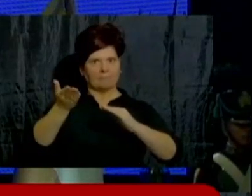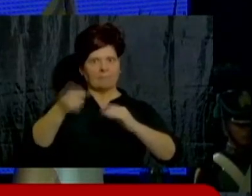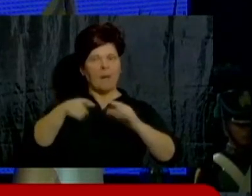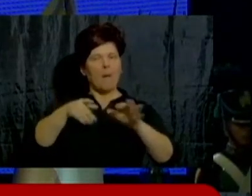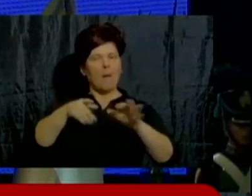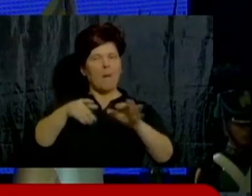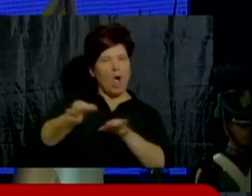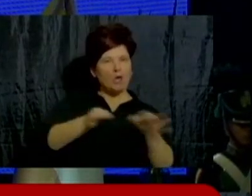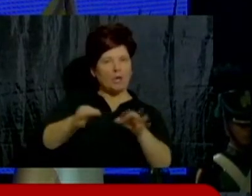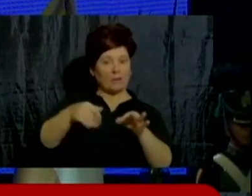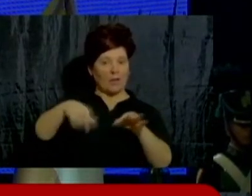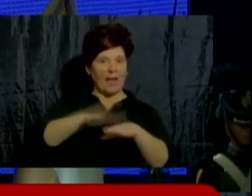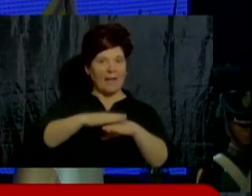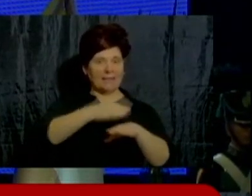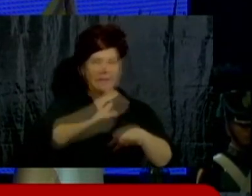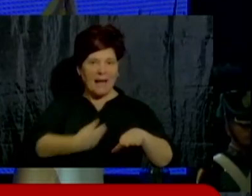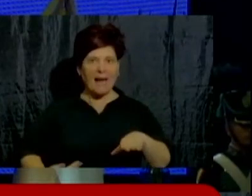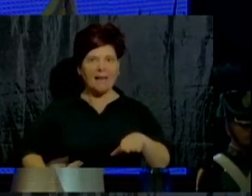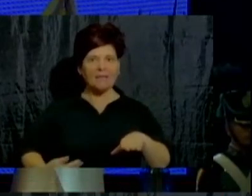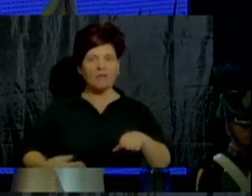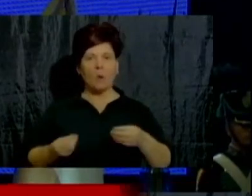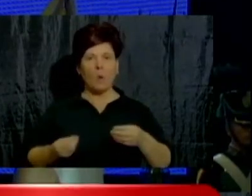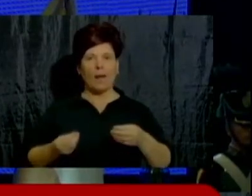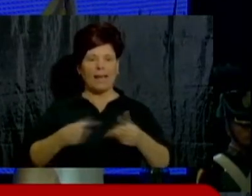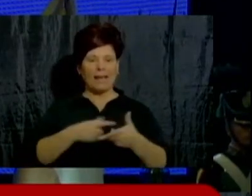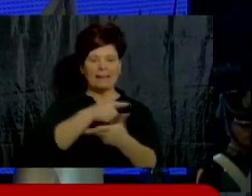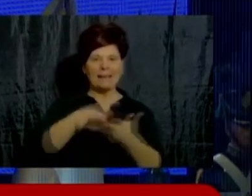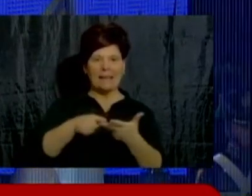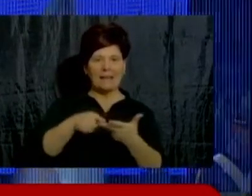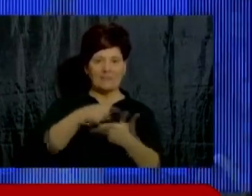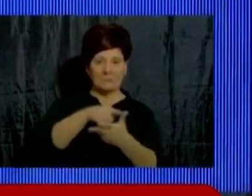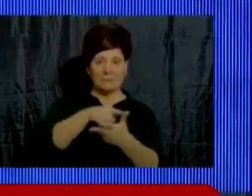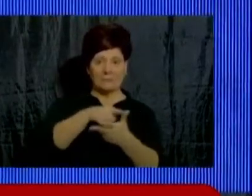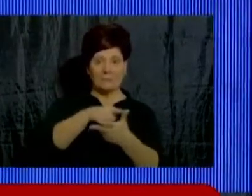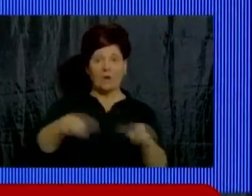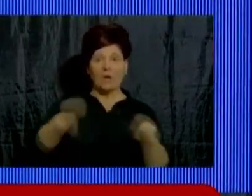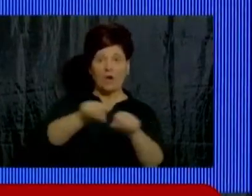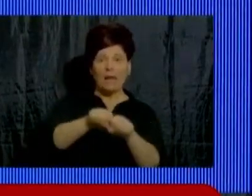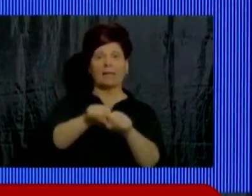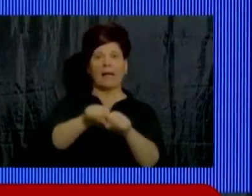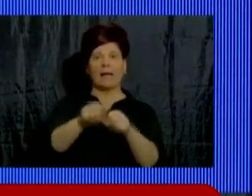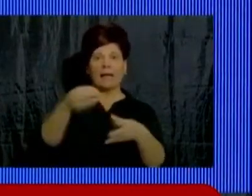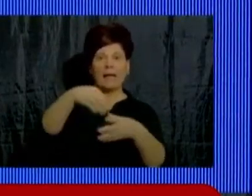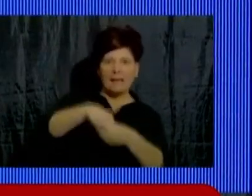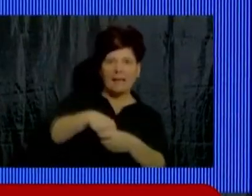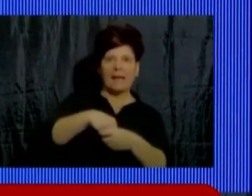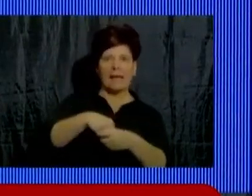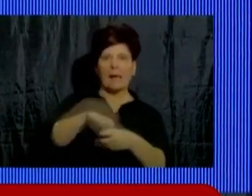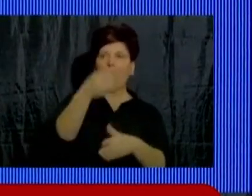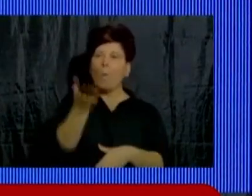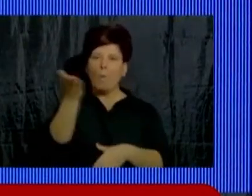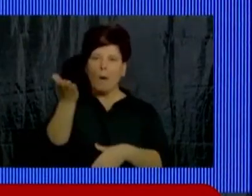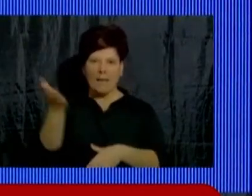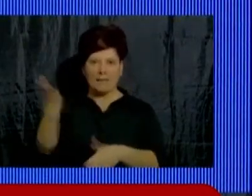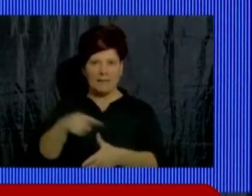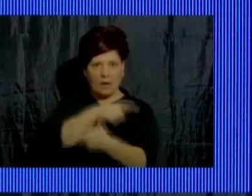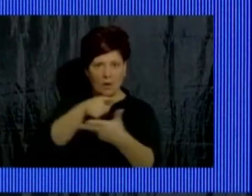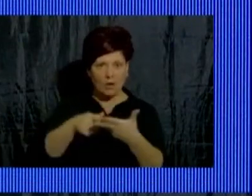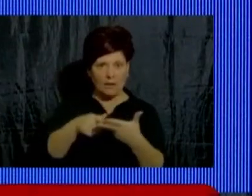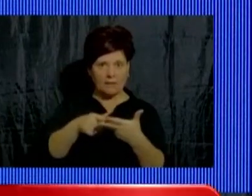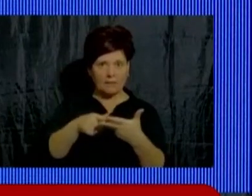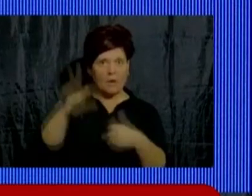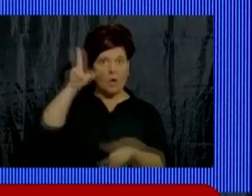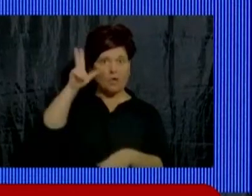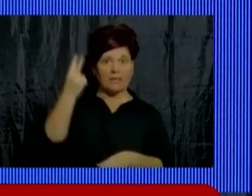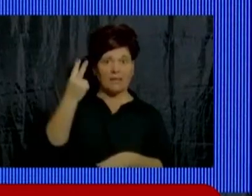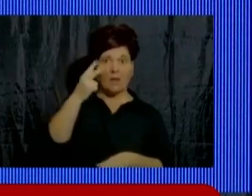esta gestión tendría tres ejes, conectar, integrar y humanizar. En estos 82 días